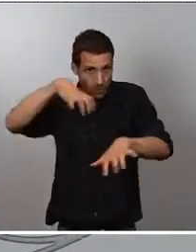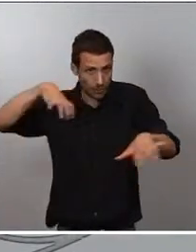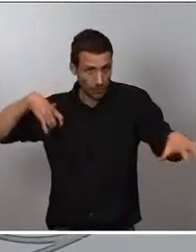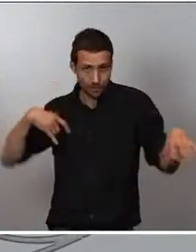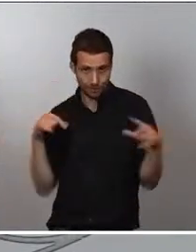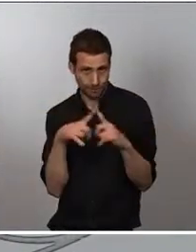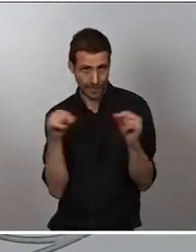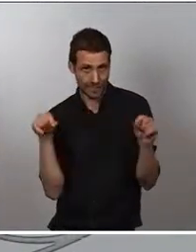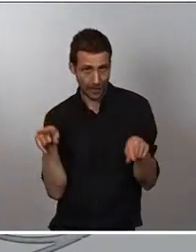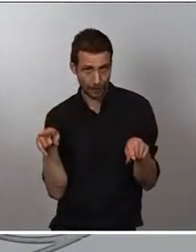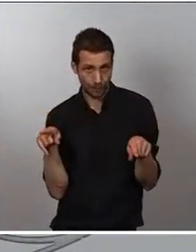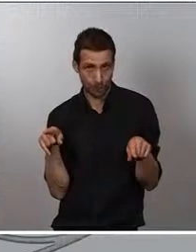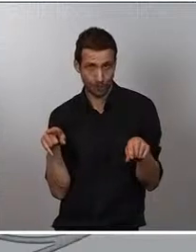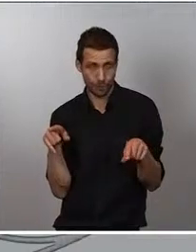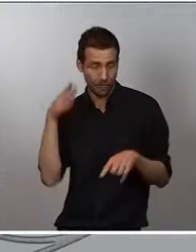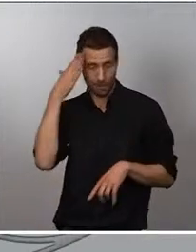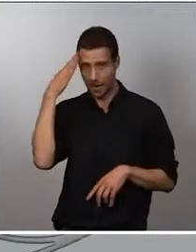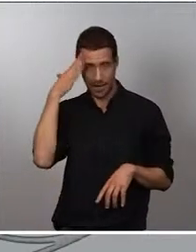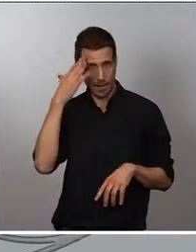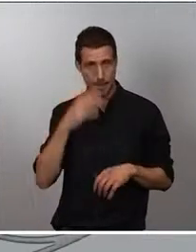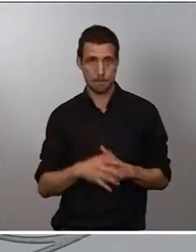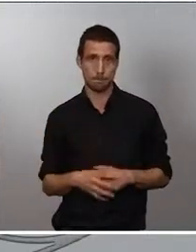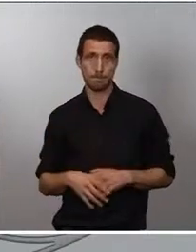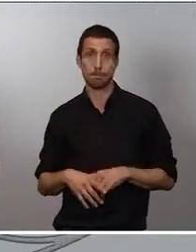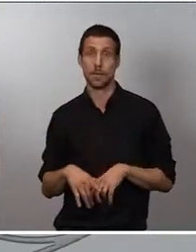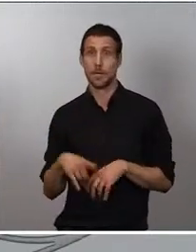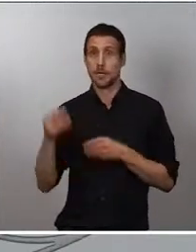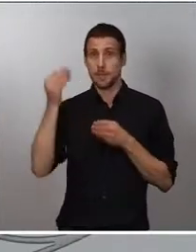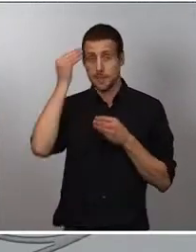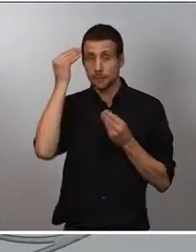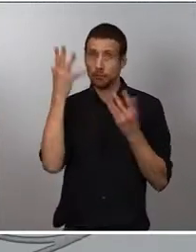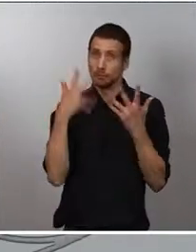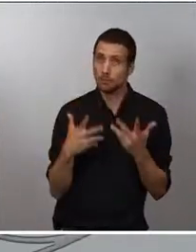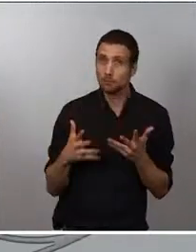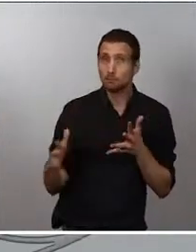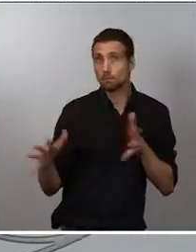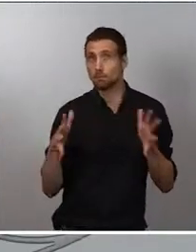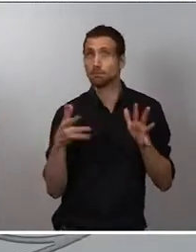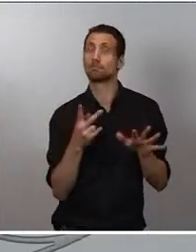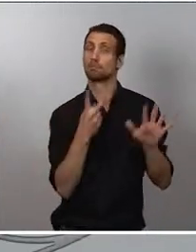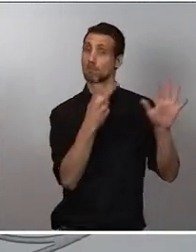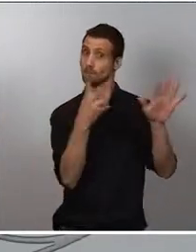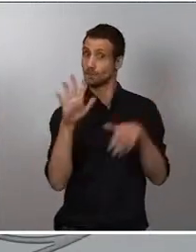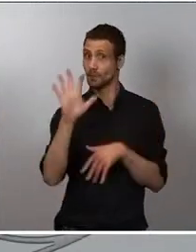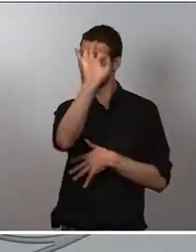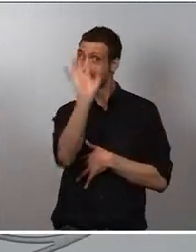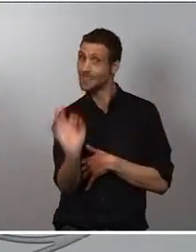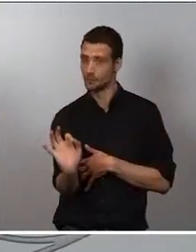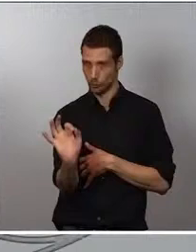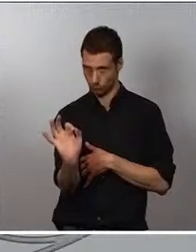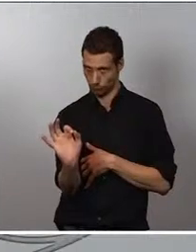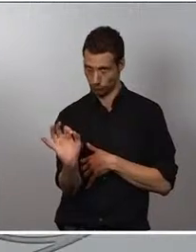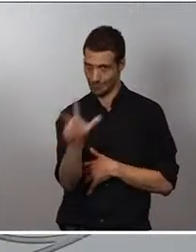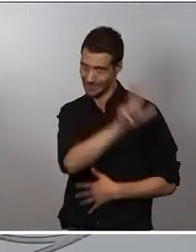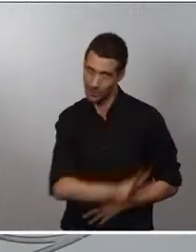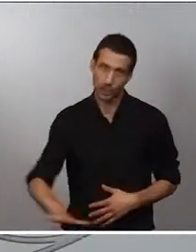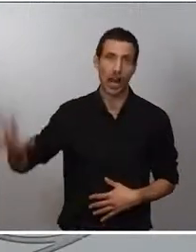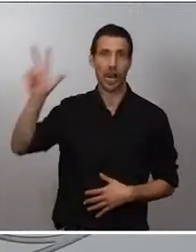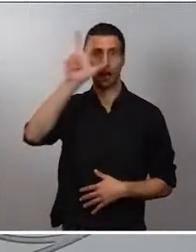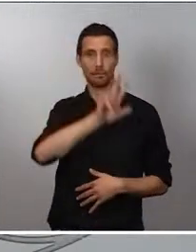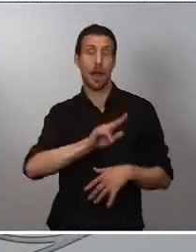Estimamos que el porcentaje de esta variante puede estar en torno al 75% a nivel nacional, si bien la incidencia es mayor